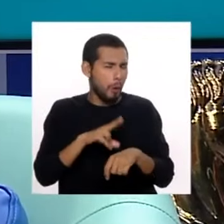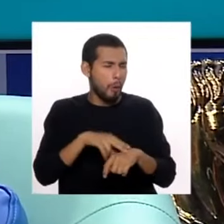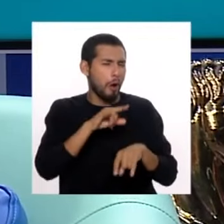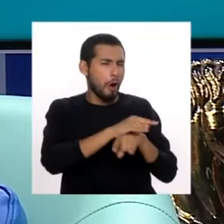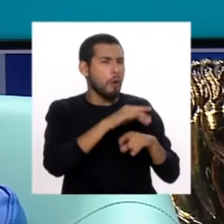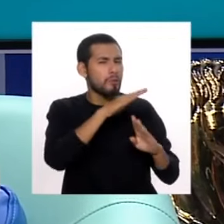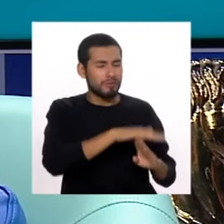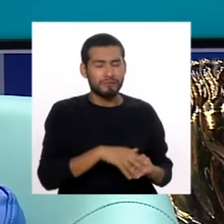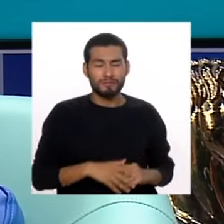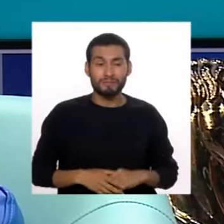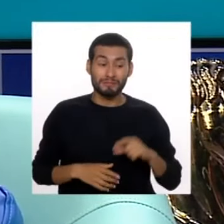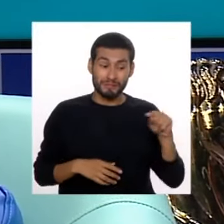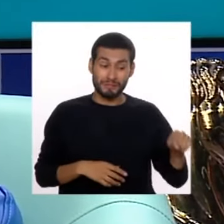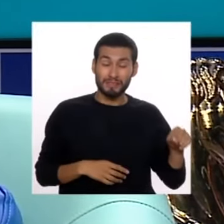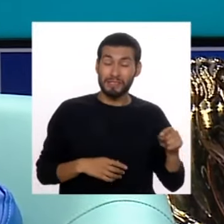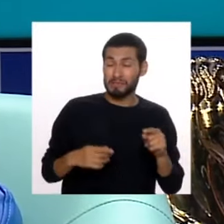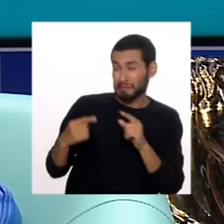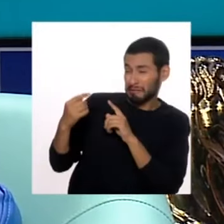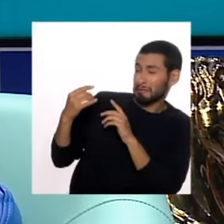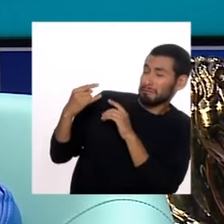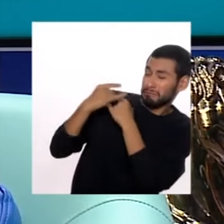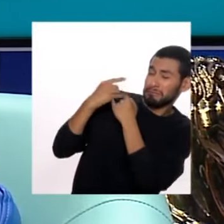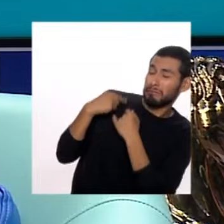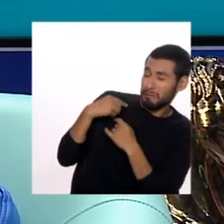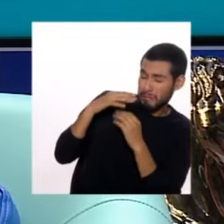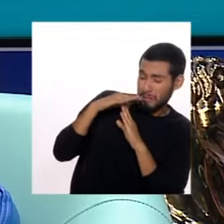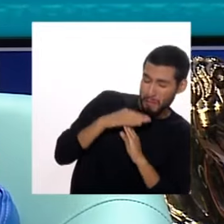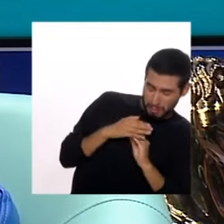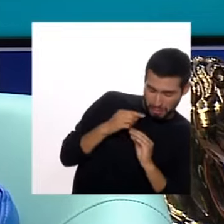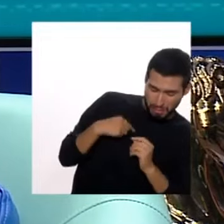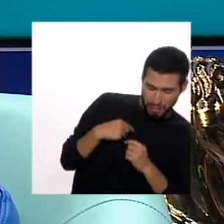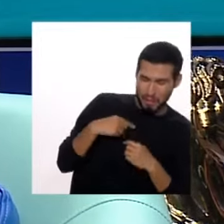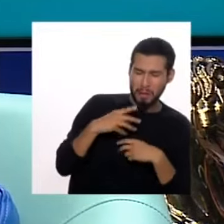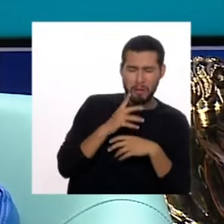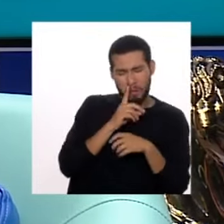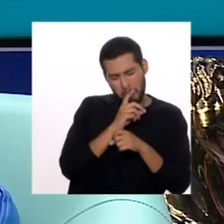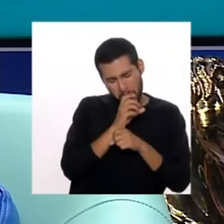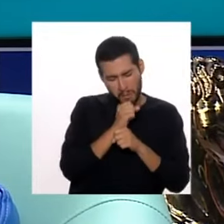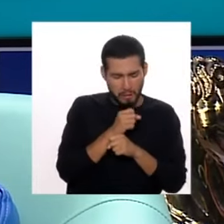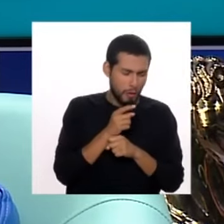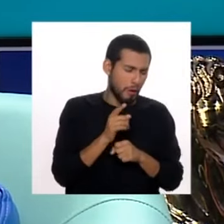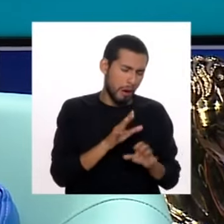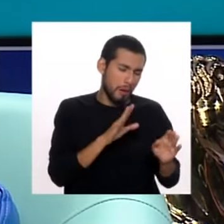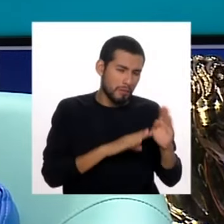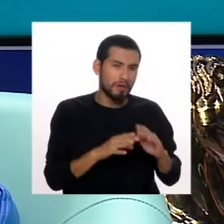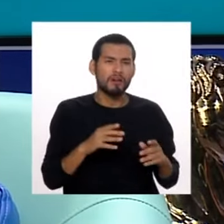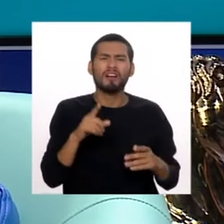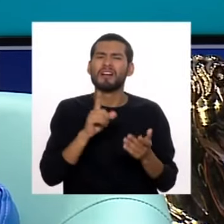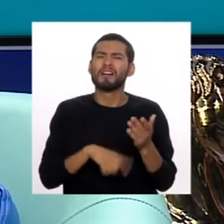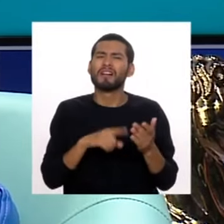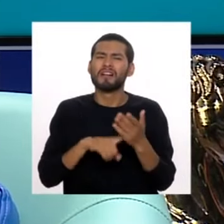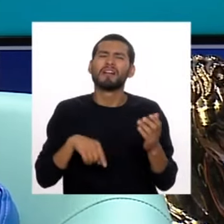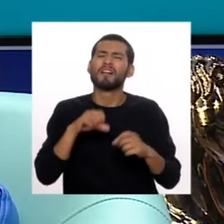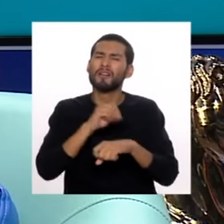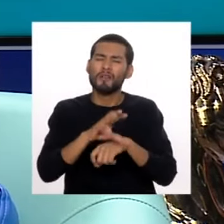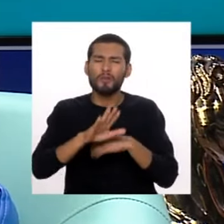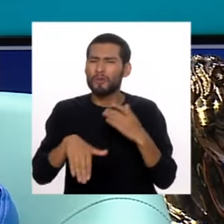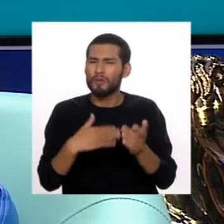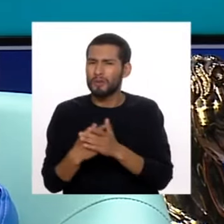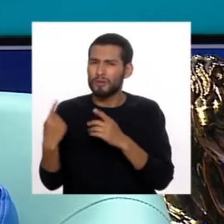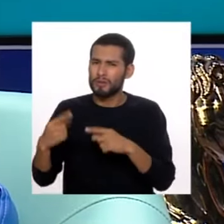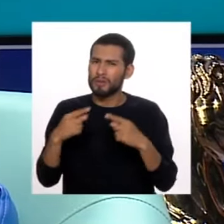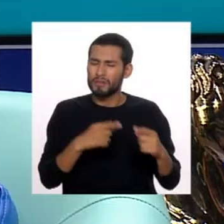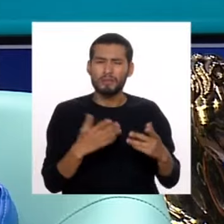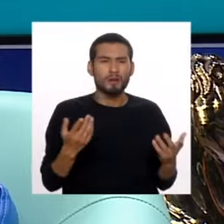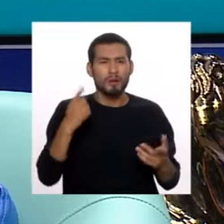familia del niño que ha sido agredido, a veces tiene miedo, mejor no nos metamos en problemas. ¿Cuál sería la recomendación con todos los casos que